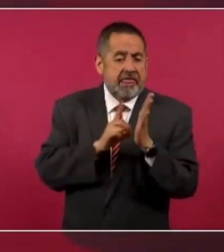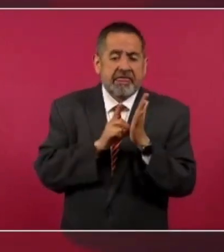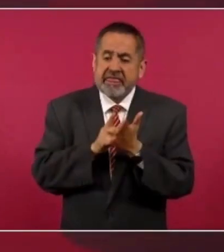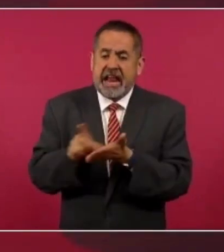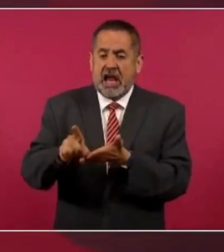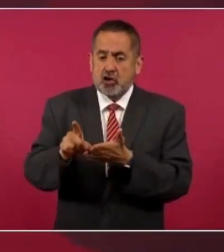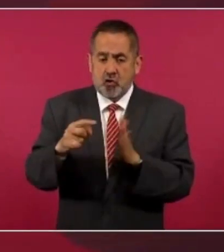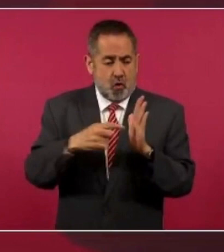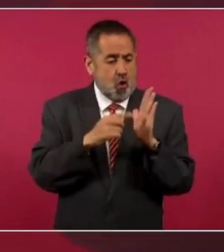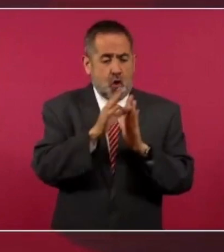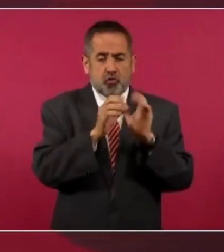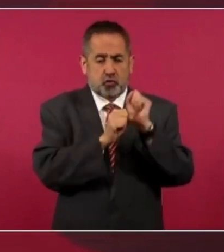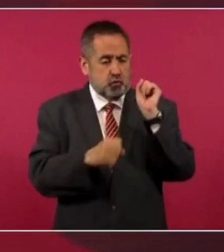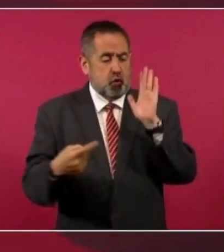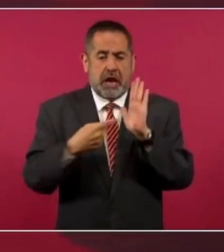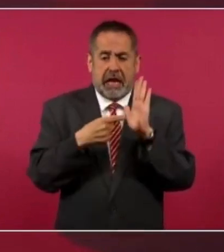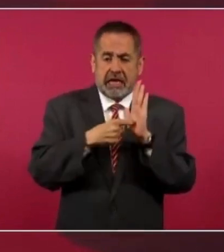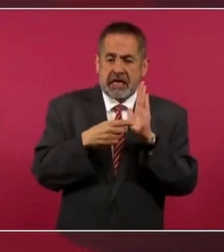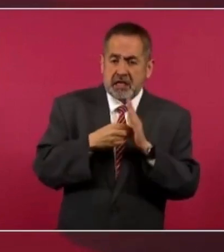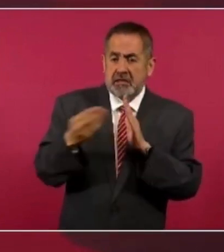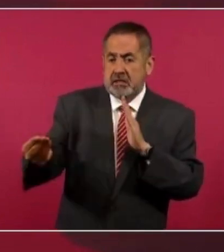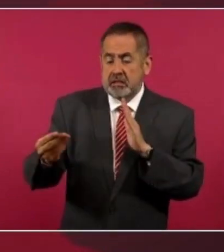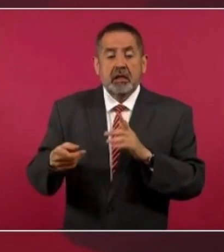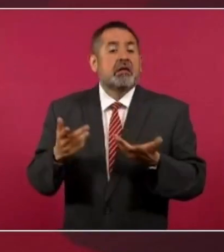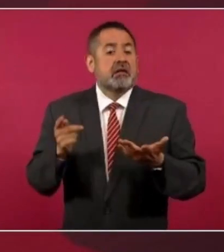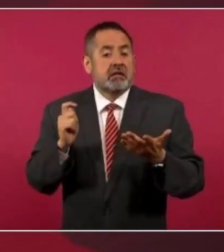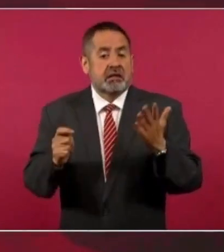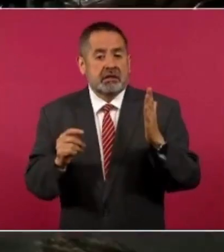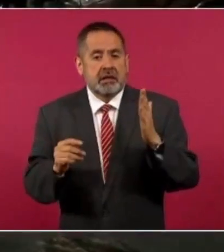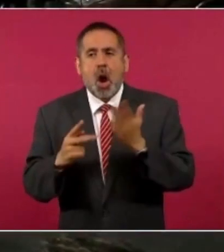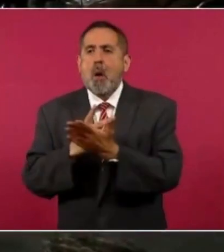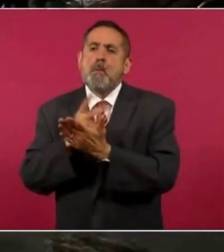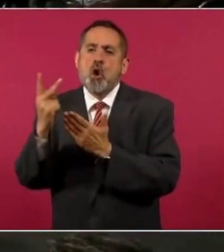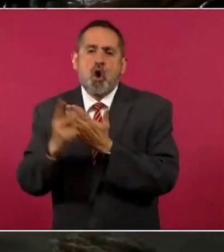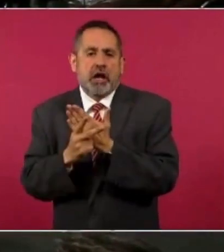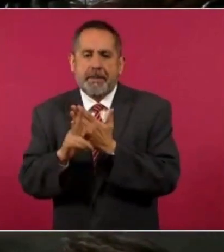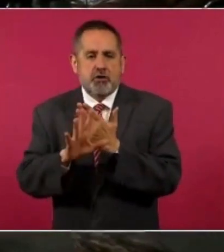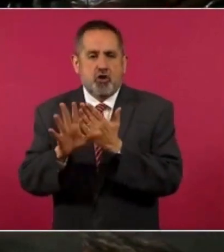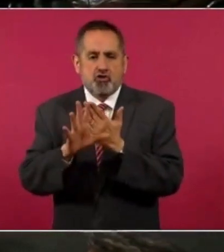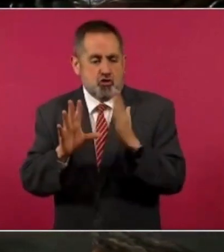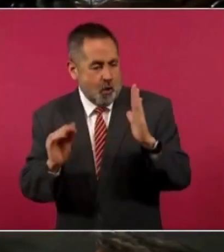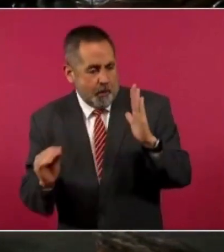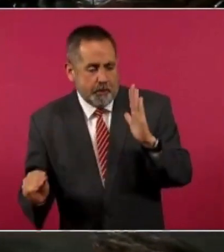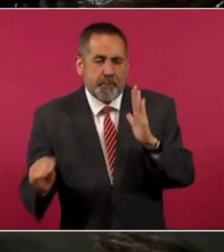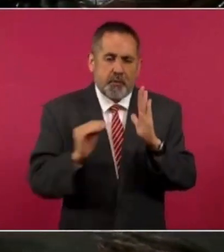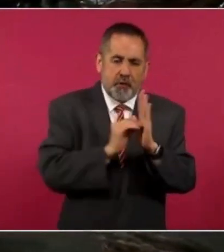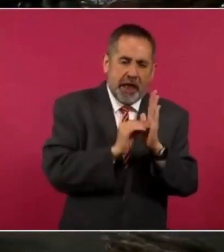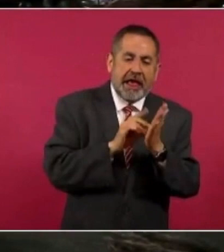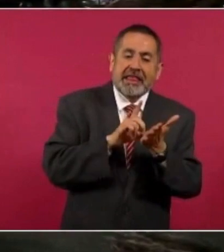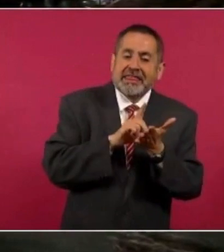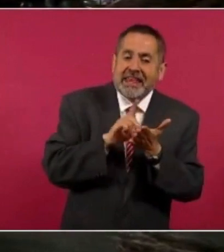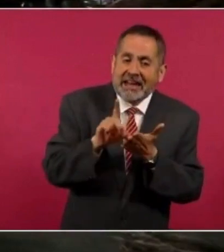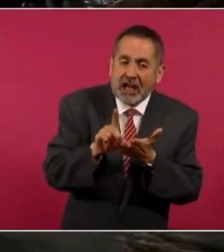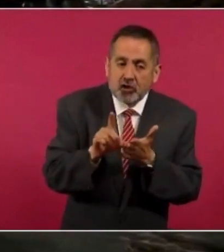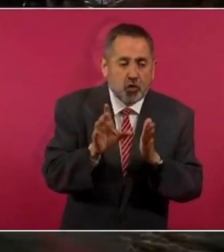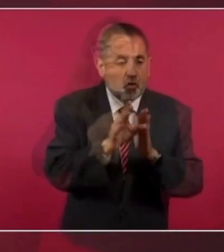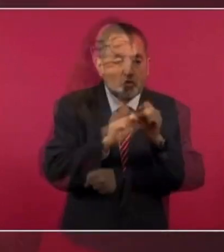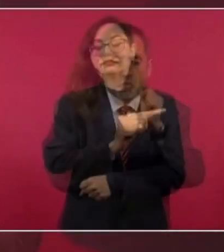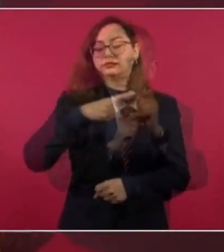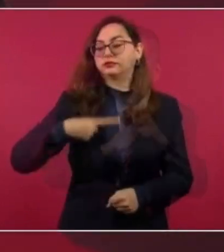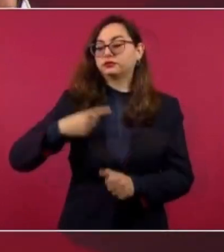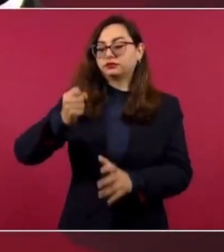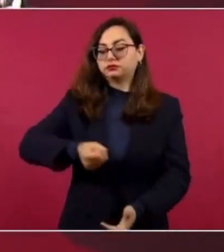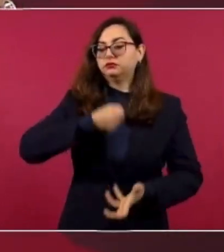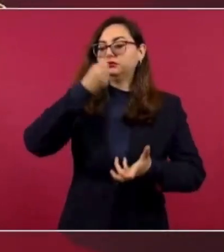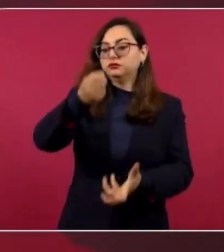constitucional, o sea, se elevó a rango constitucional.